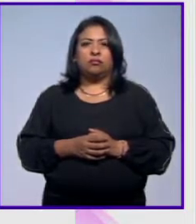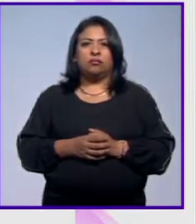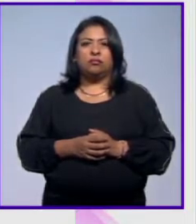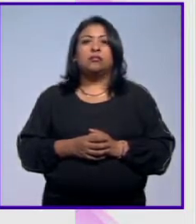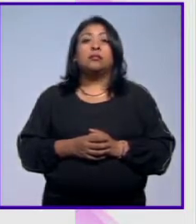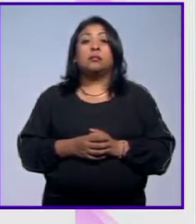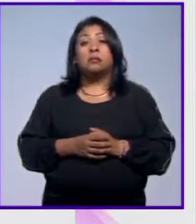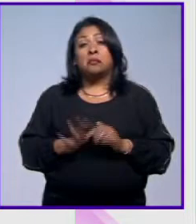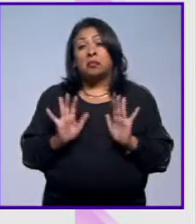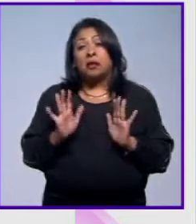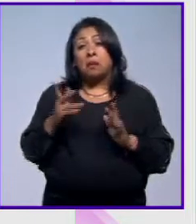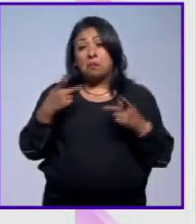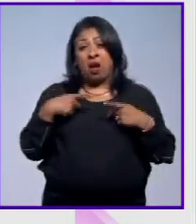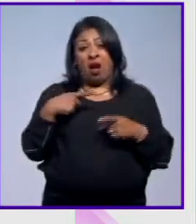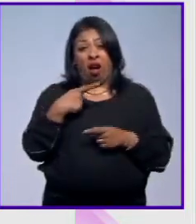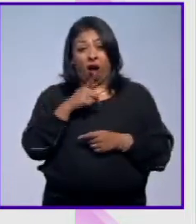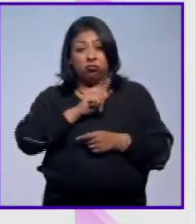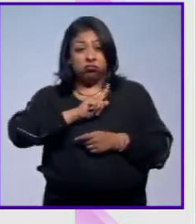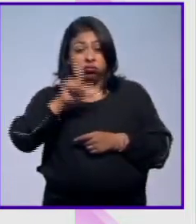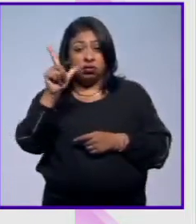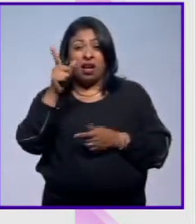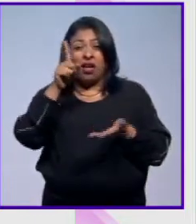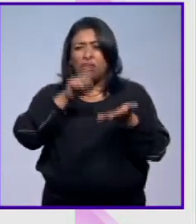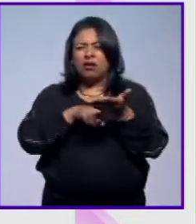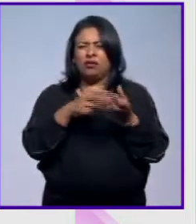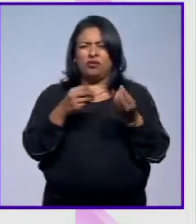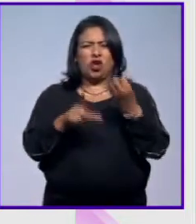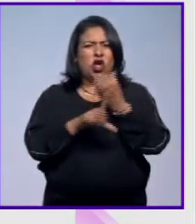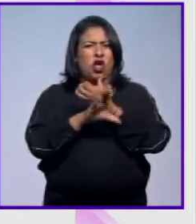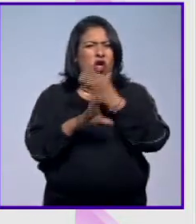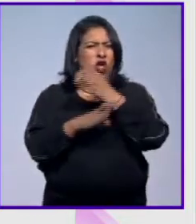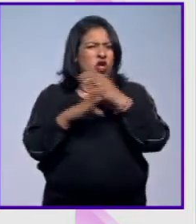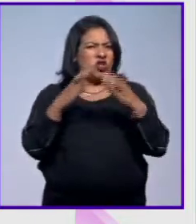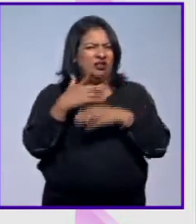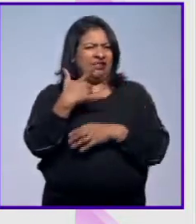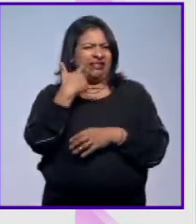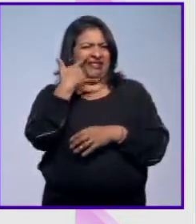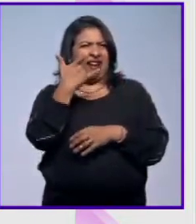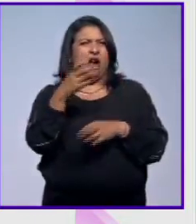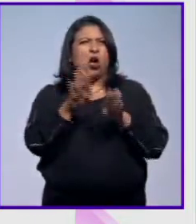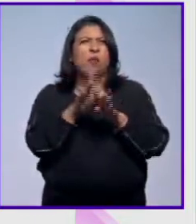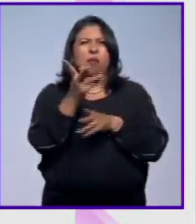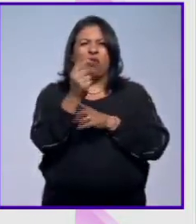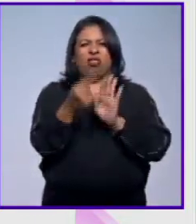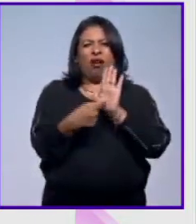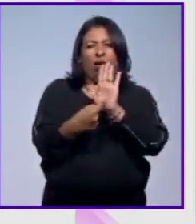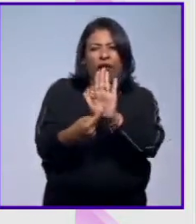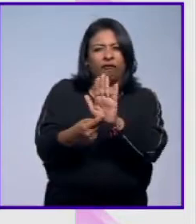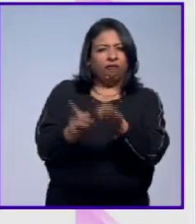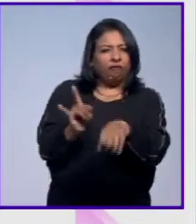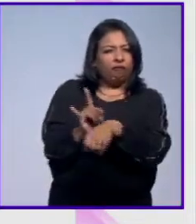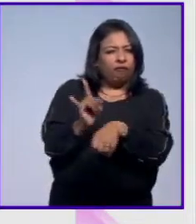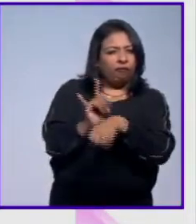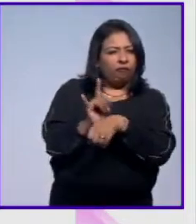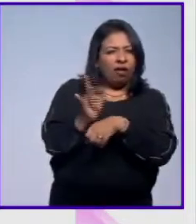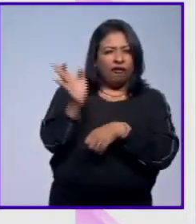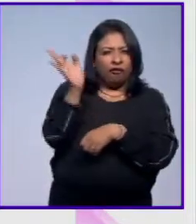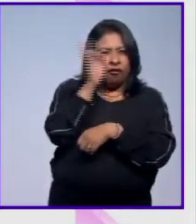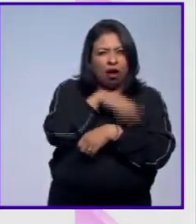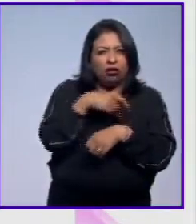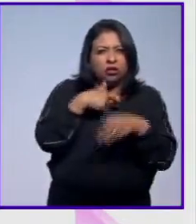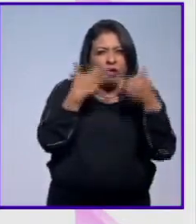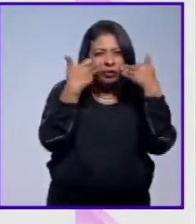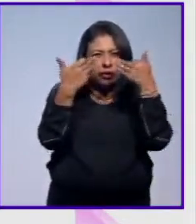A decir de expertos el caso estuvo plagado de irregularidades como el montaje televisivo de la captura la falsedad de